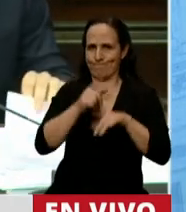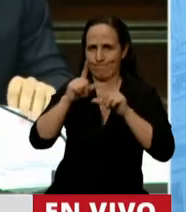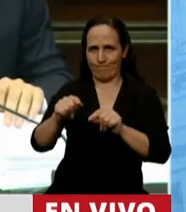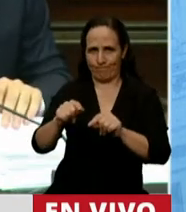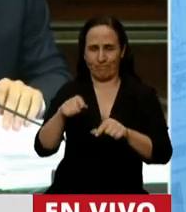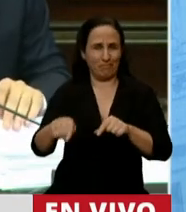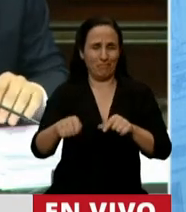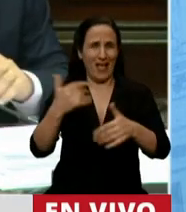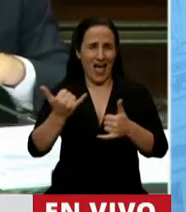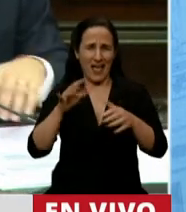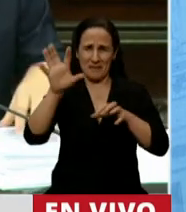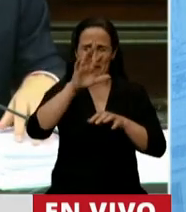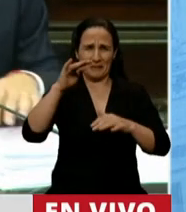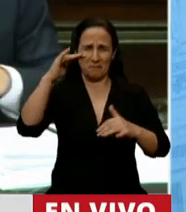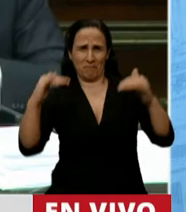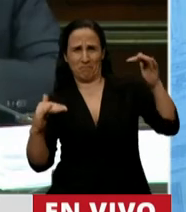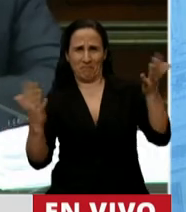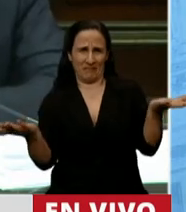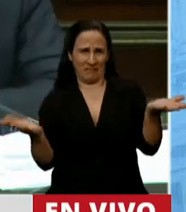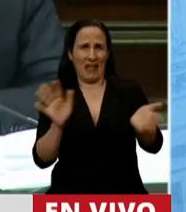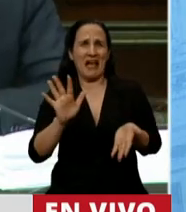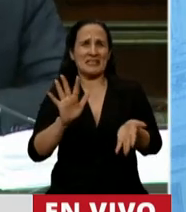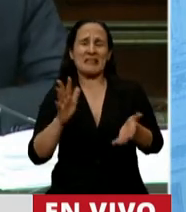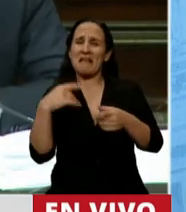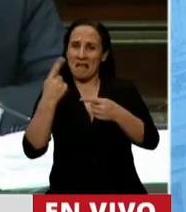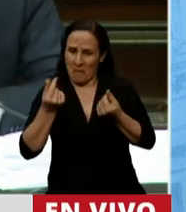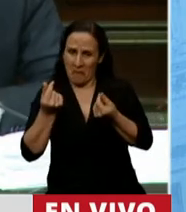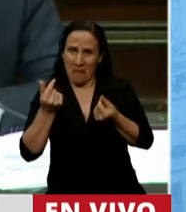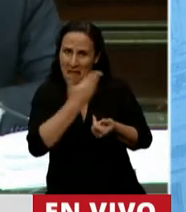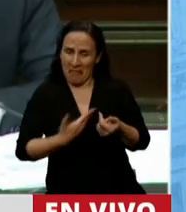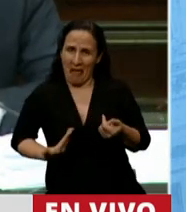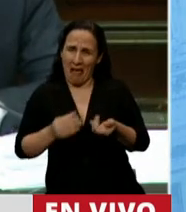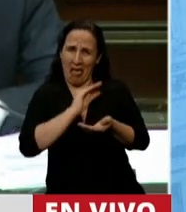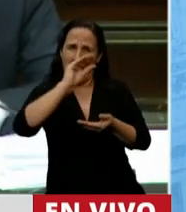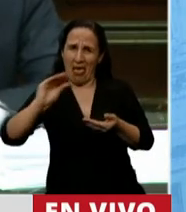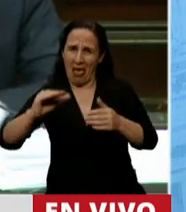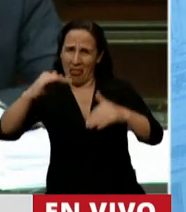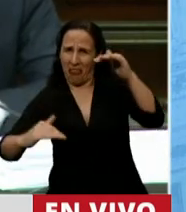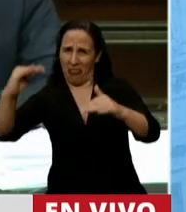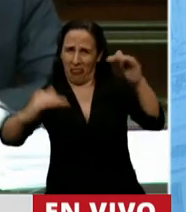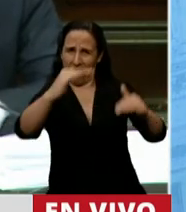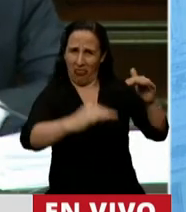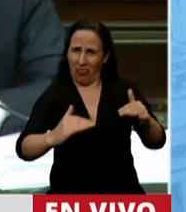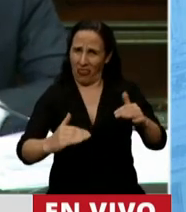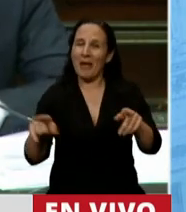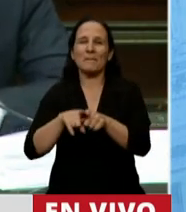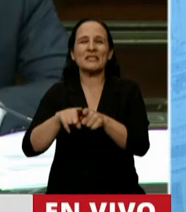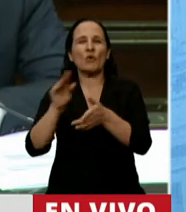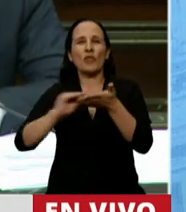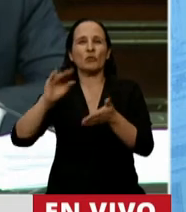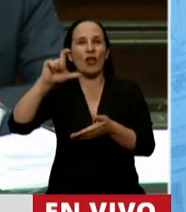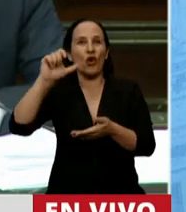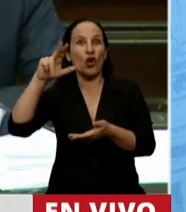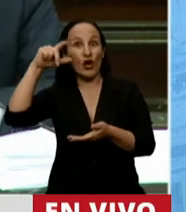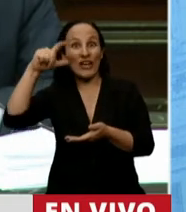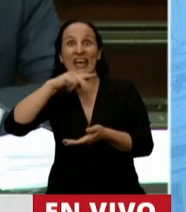y desigualdad con la cual se manejan los recursos públicos. En el primer semestre del año, como lo dijo el diputado Cornejo, se